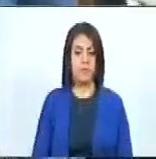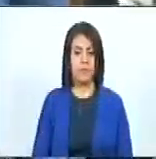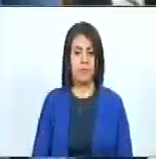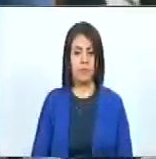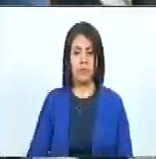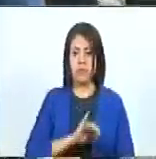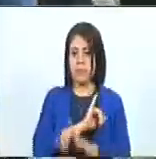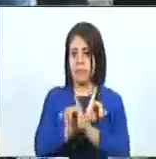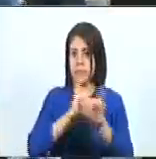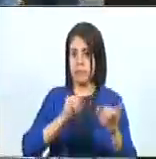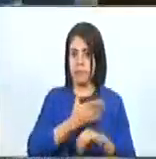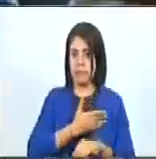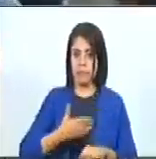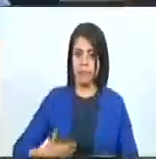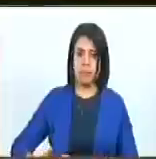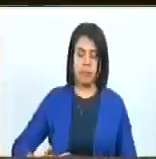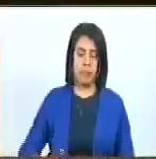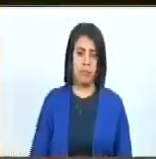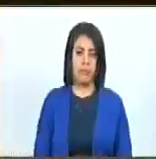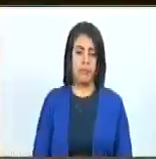Es todo, ciudadano presidente.